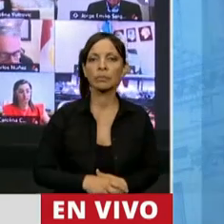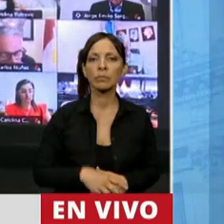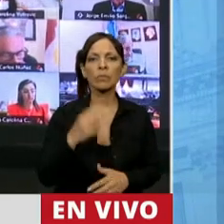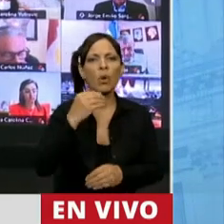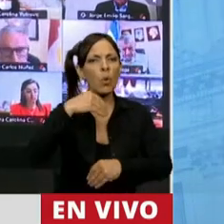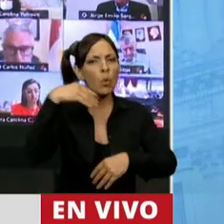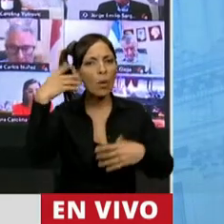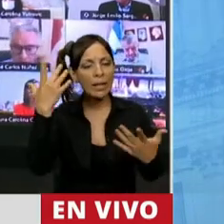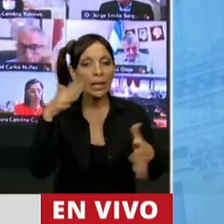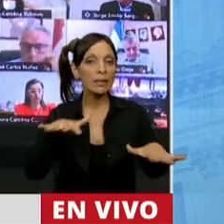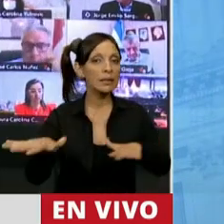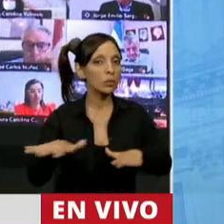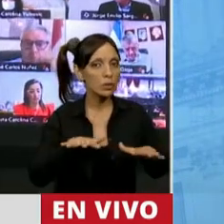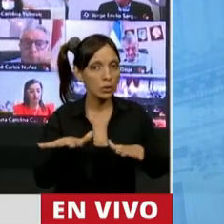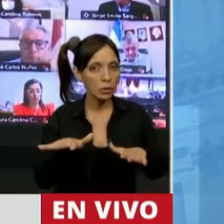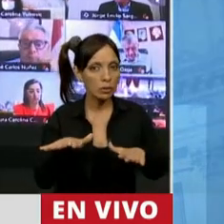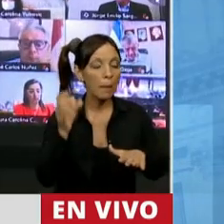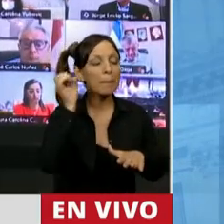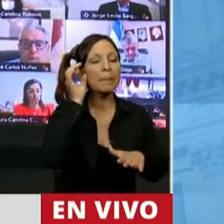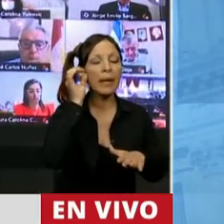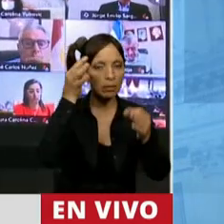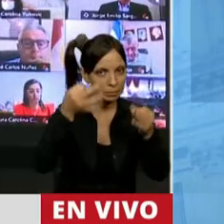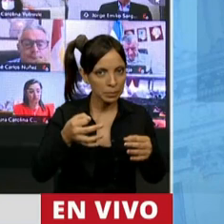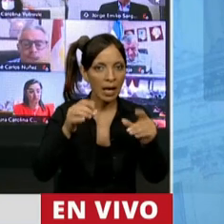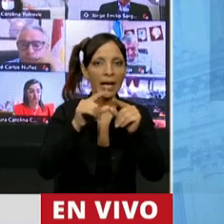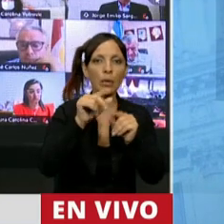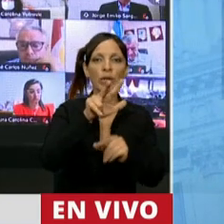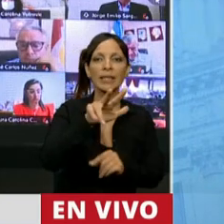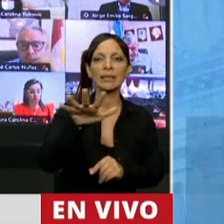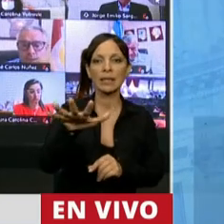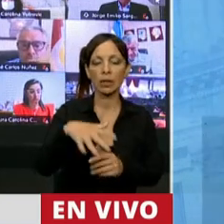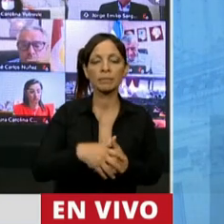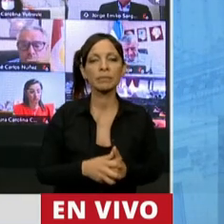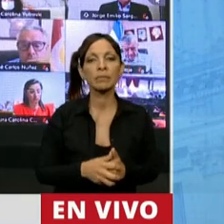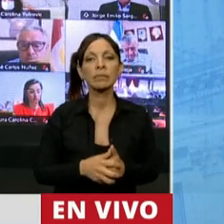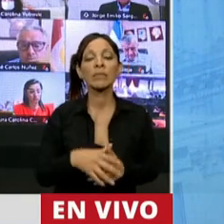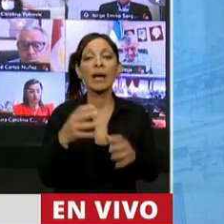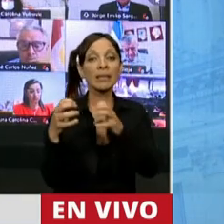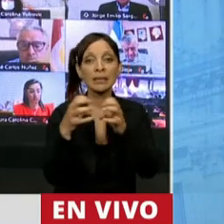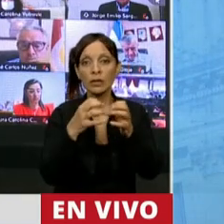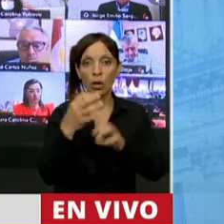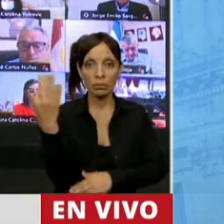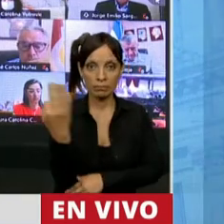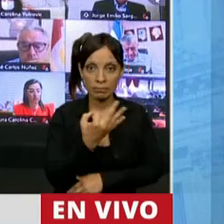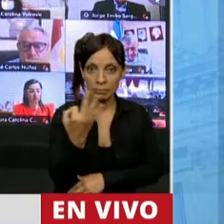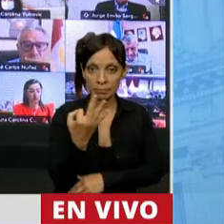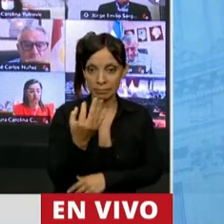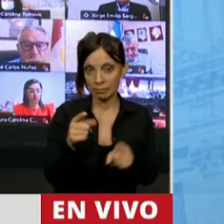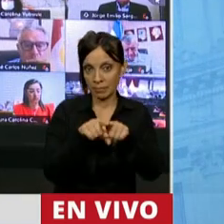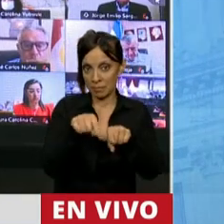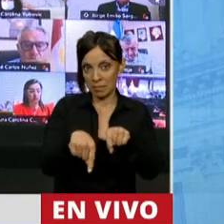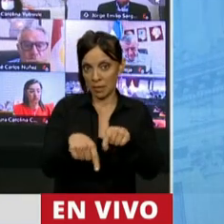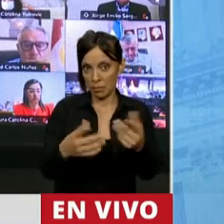cualquiera de los casos, perdón, artículo 35, las sesiones especiales, que es la que nos